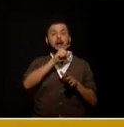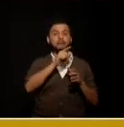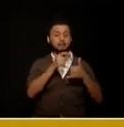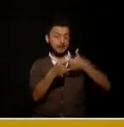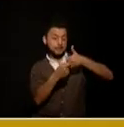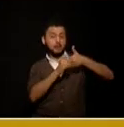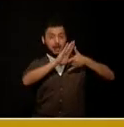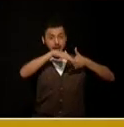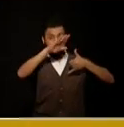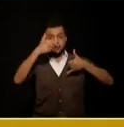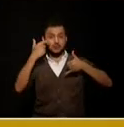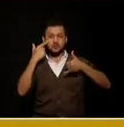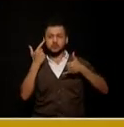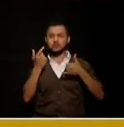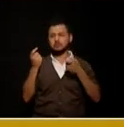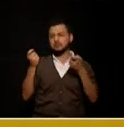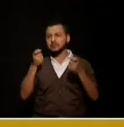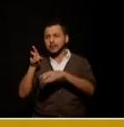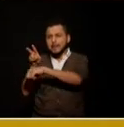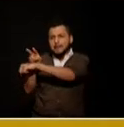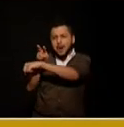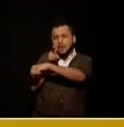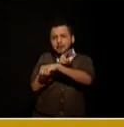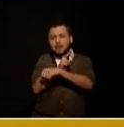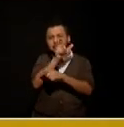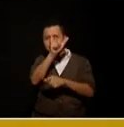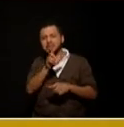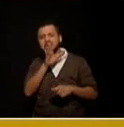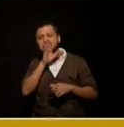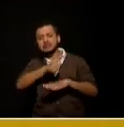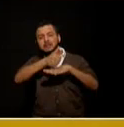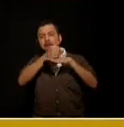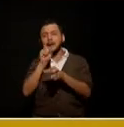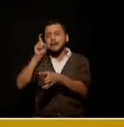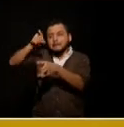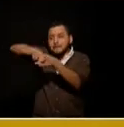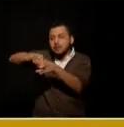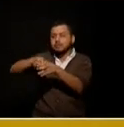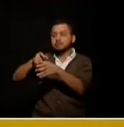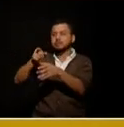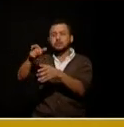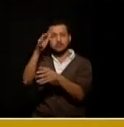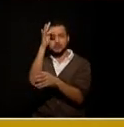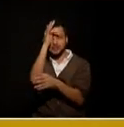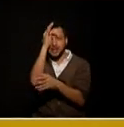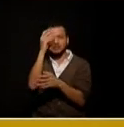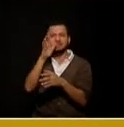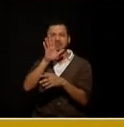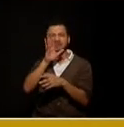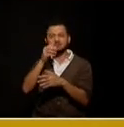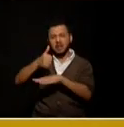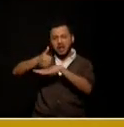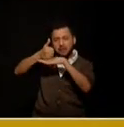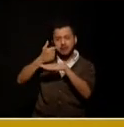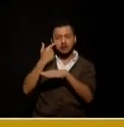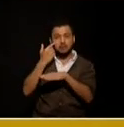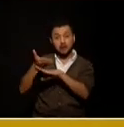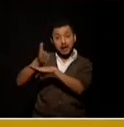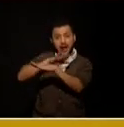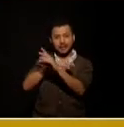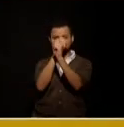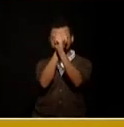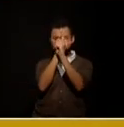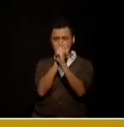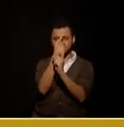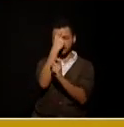a estos procesos de concurso muchos de ellos son personas idóneas que son elegidas y que atienden de una buena forma la